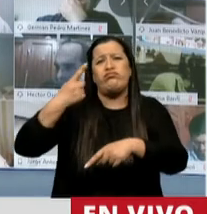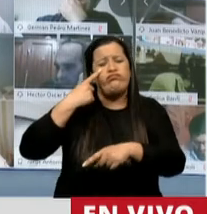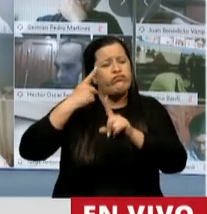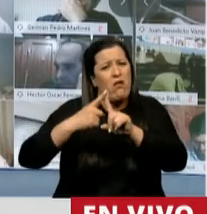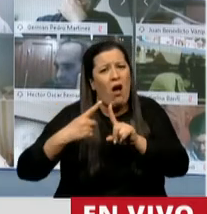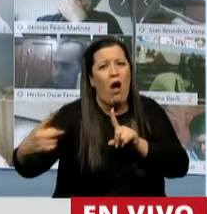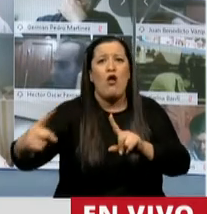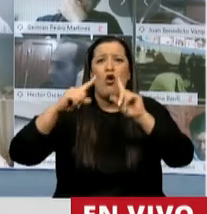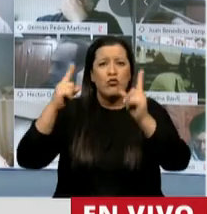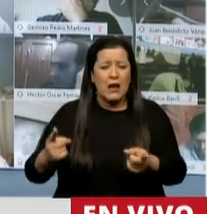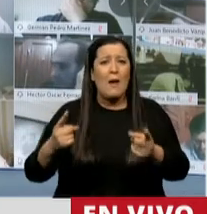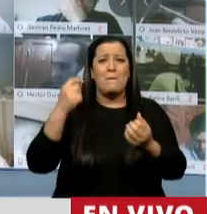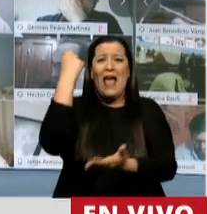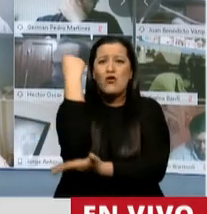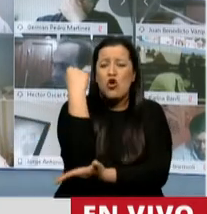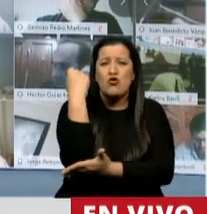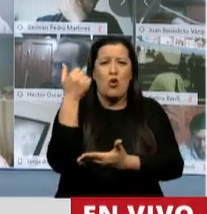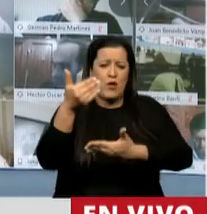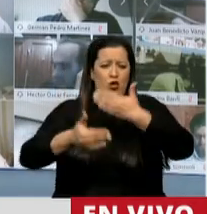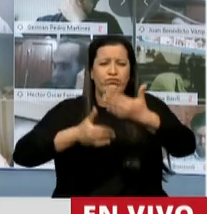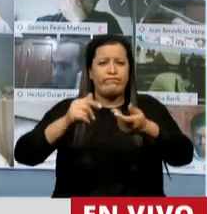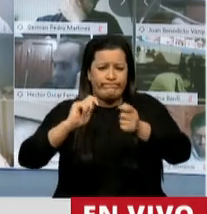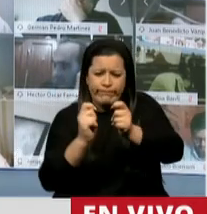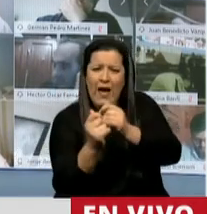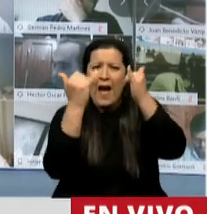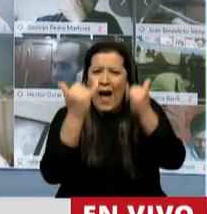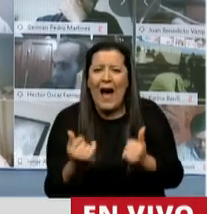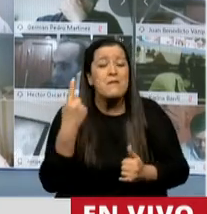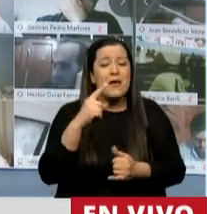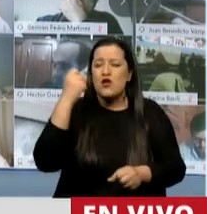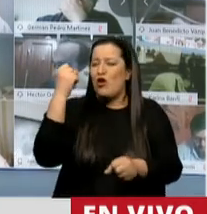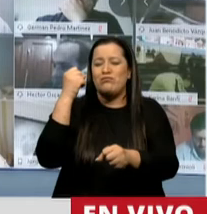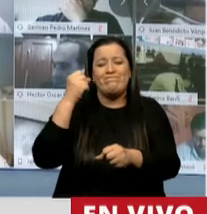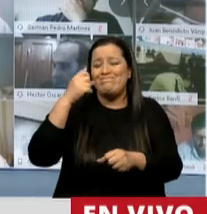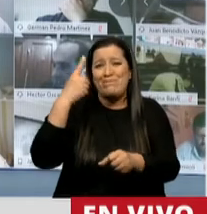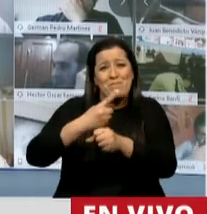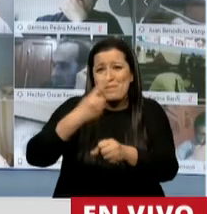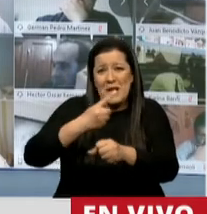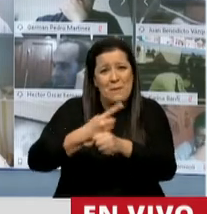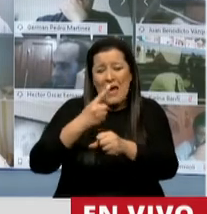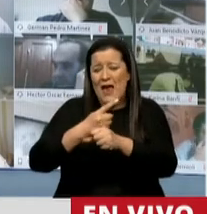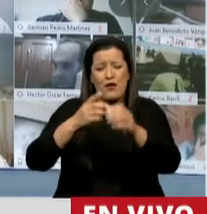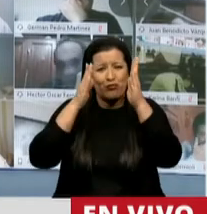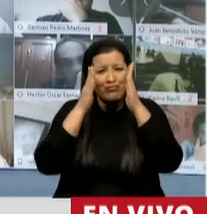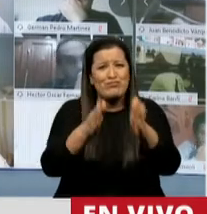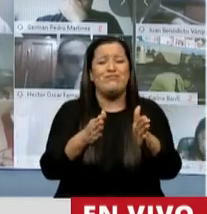variable del crecimiento económico de nuestro país tiene como imprescindible contrapartida